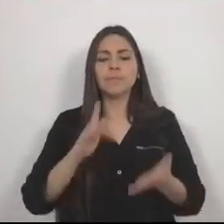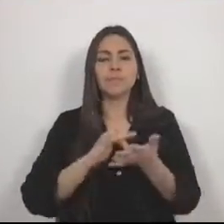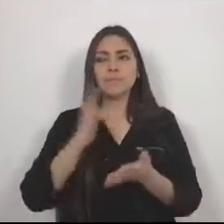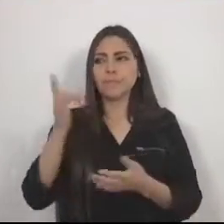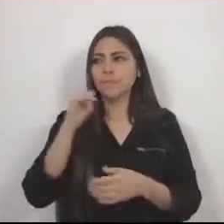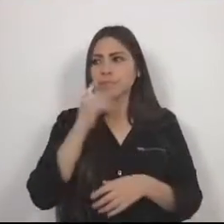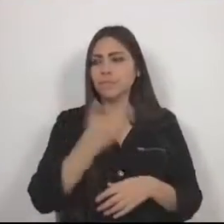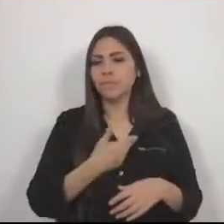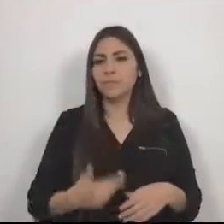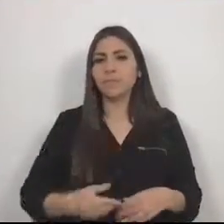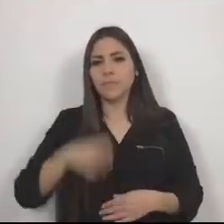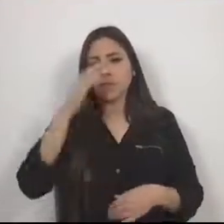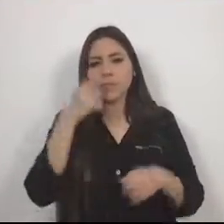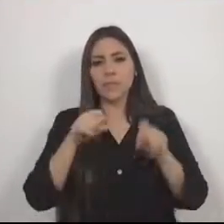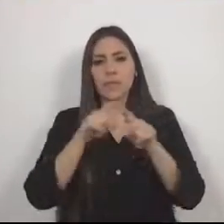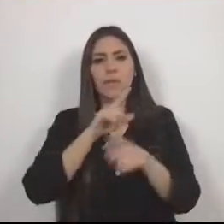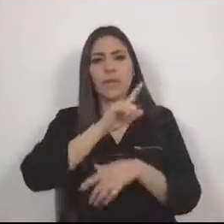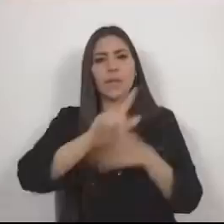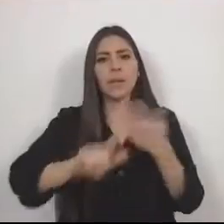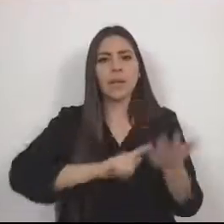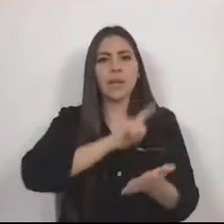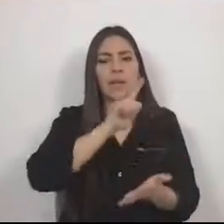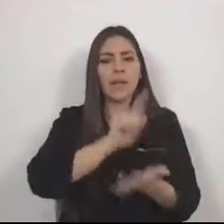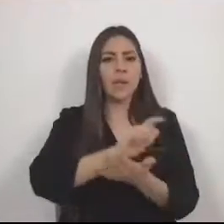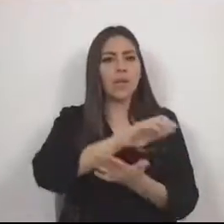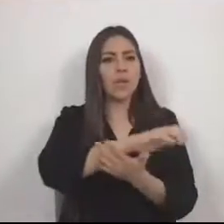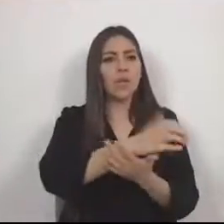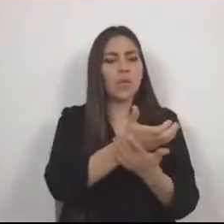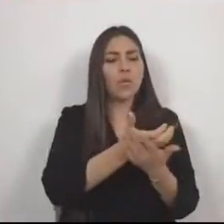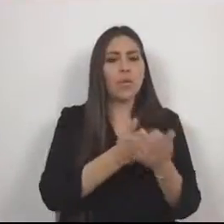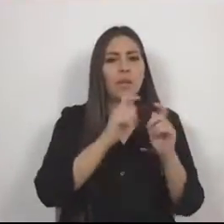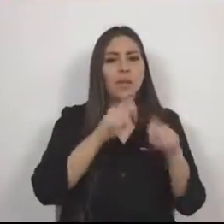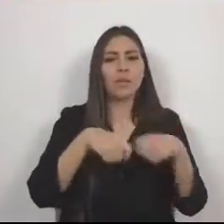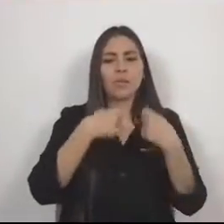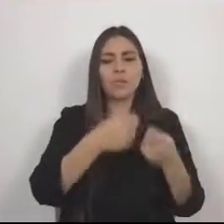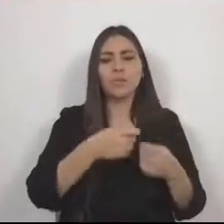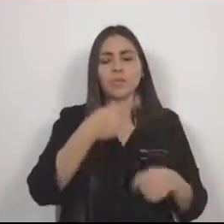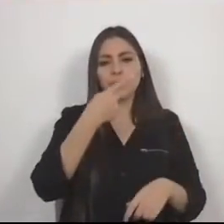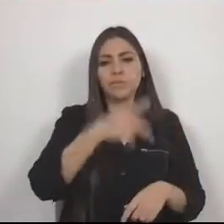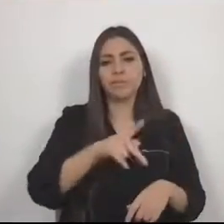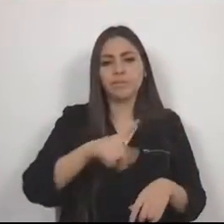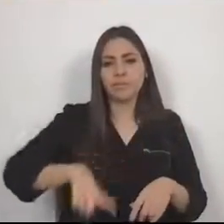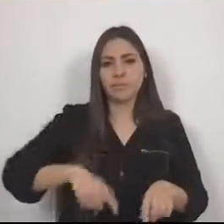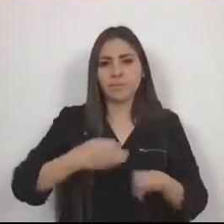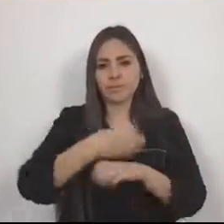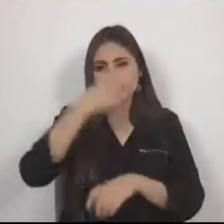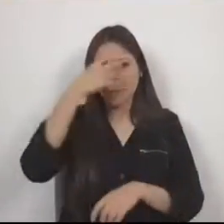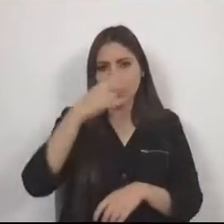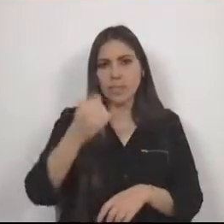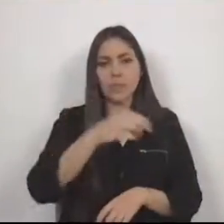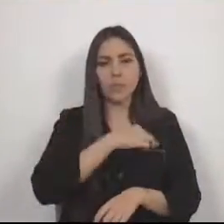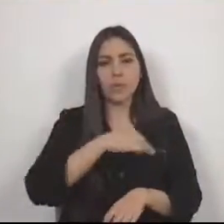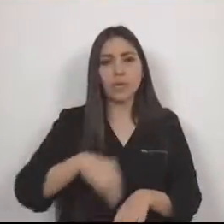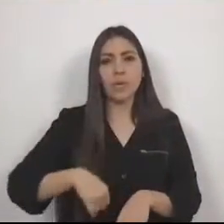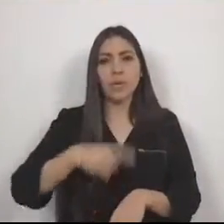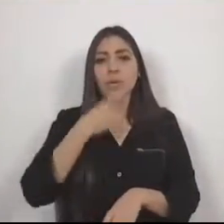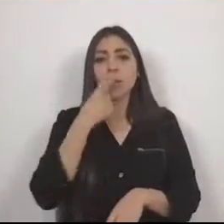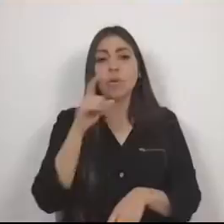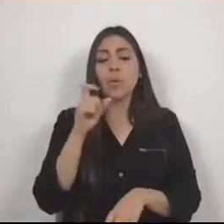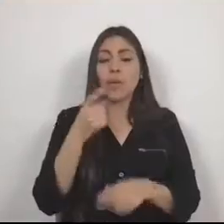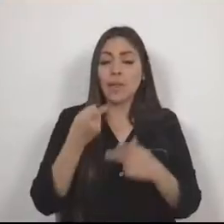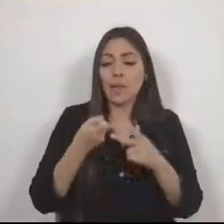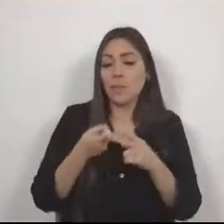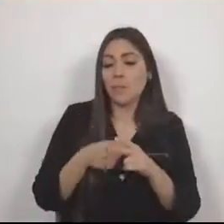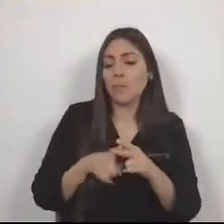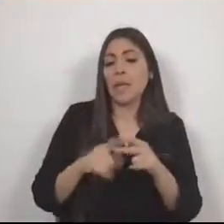con la ley de contratación pública del Estado de México y municipio, en el artículo 13 establece que previo al inicio del procedimiento de adquisición,